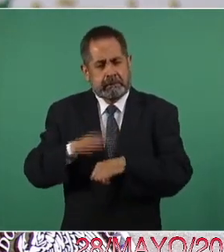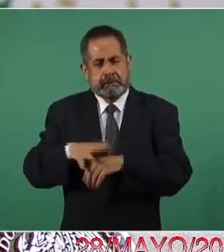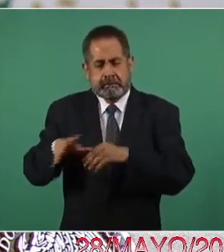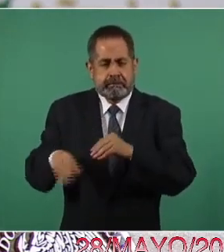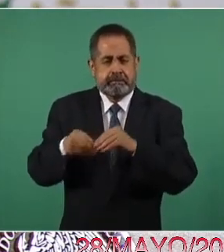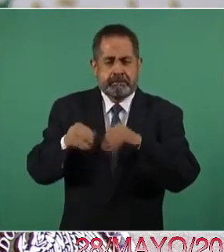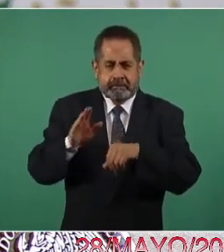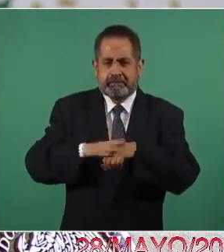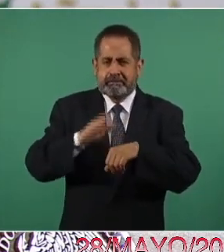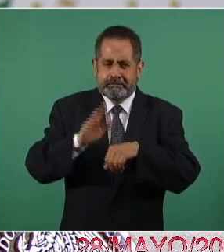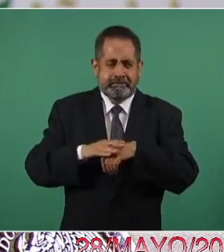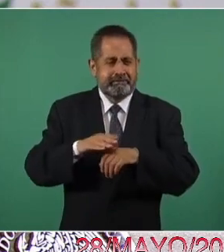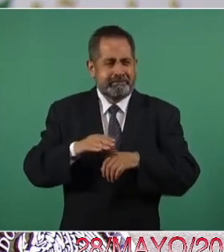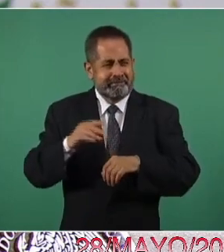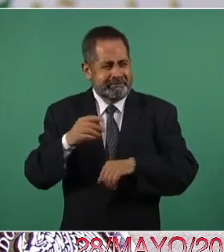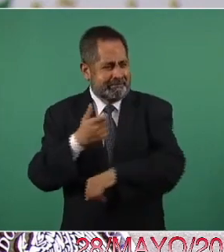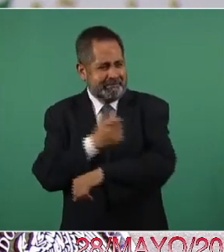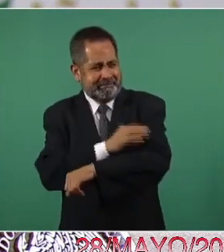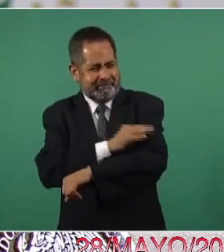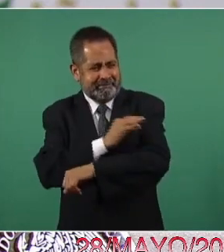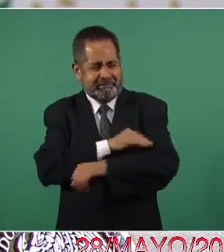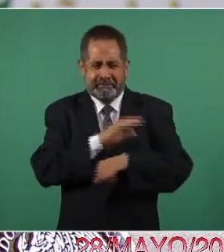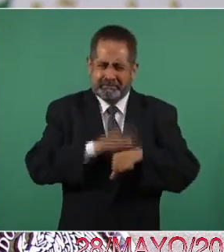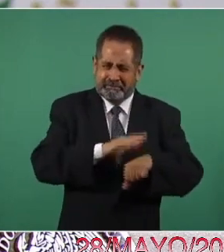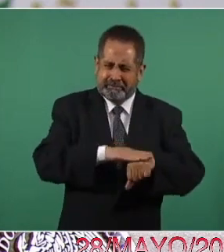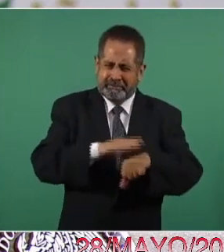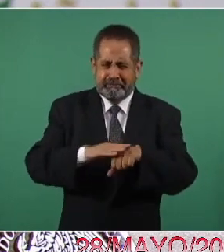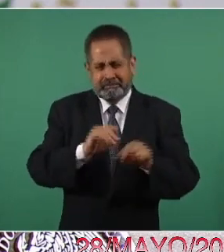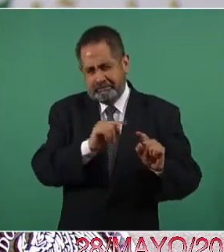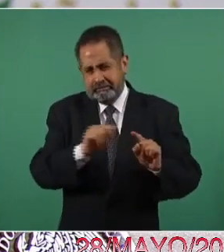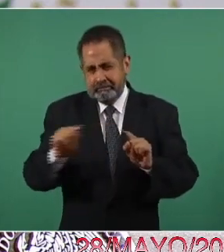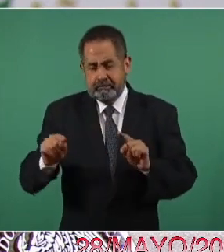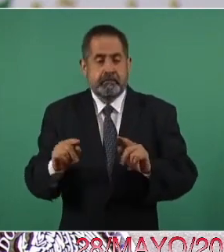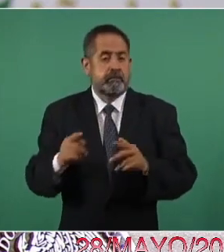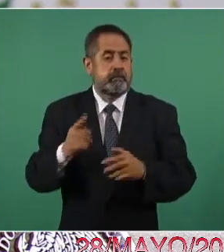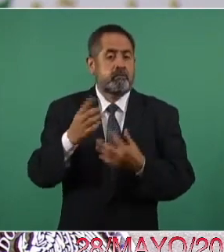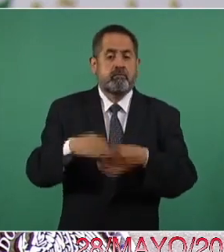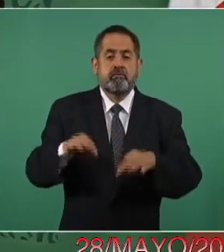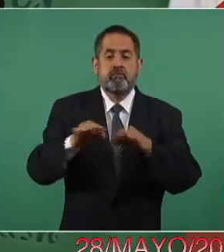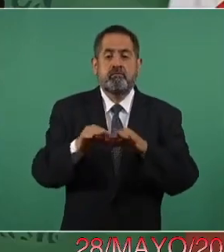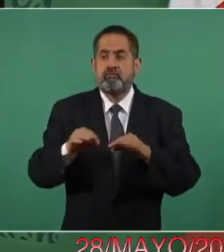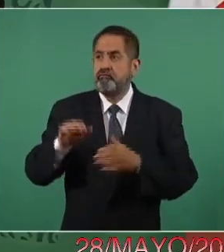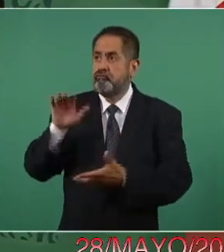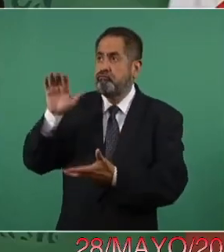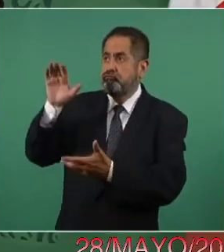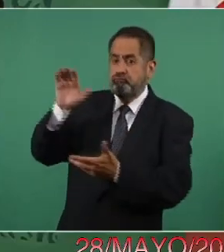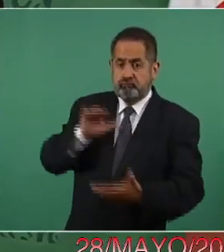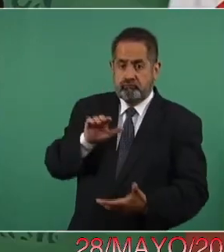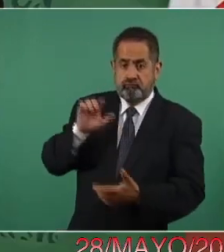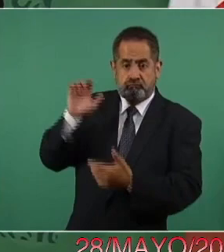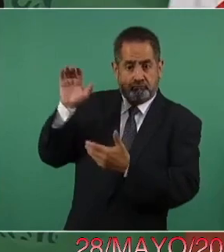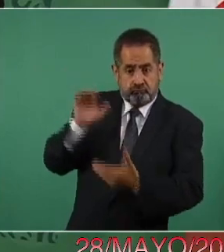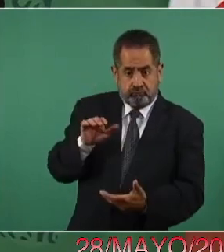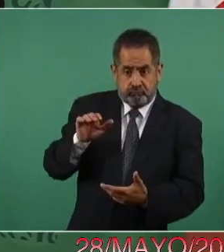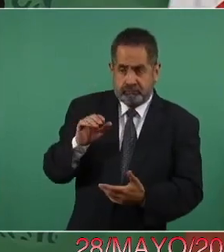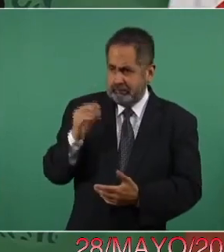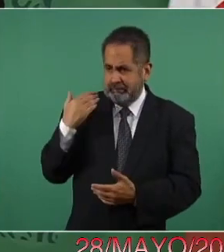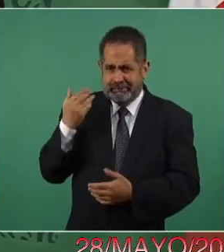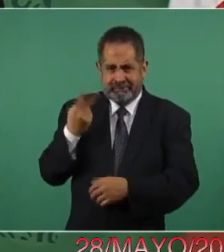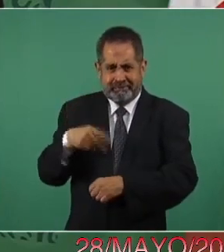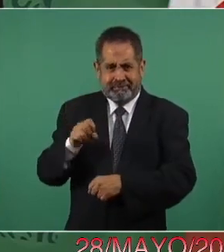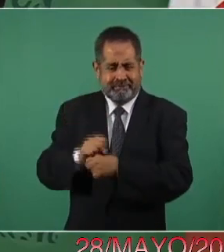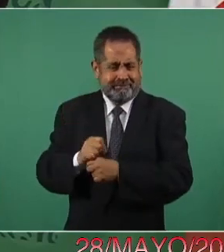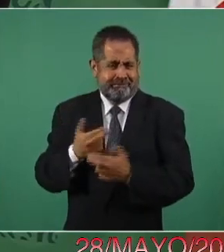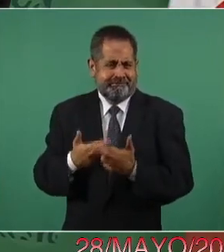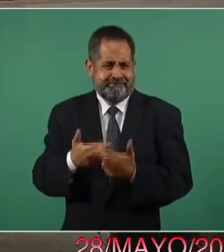todavía subir más esta vacunación con la importante cantidad de vacunas que hemos estado recibiendo en las últimas dos semanas.